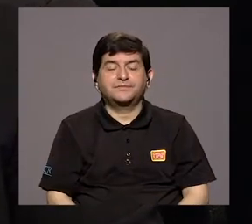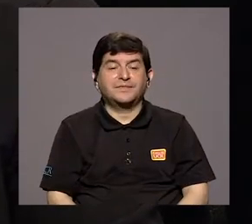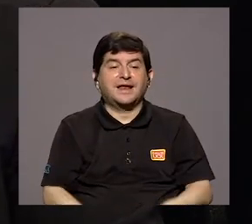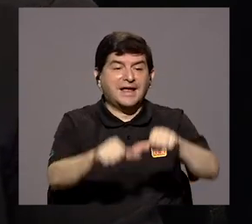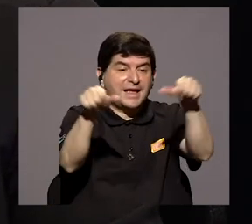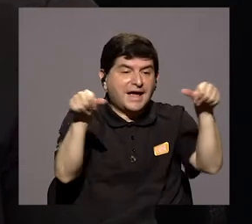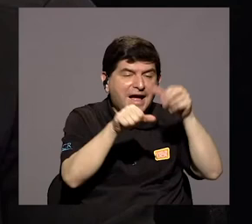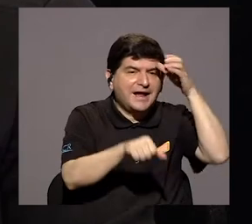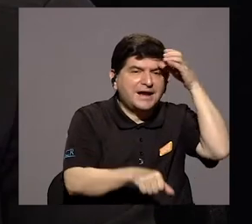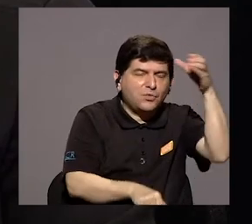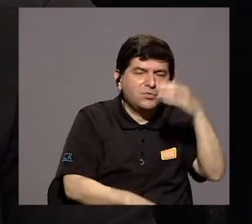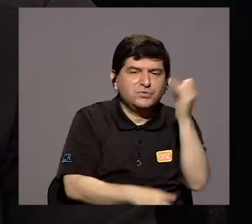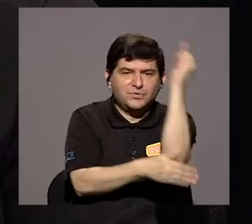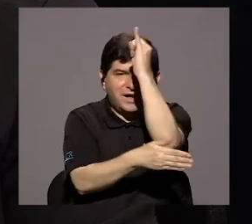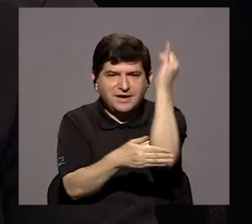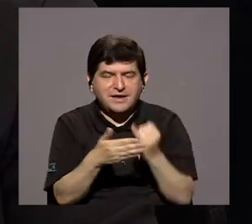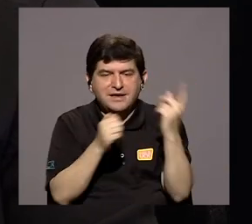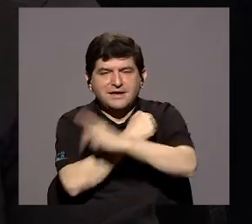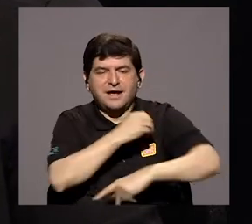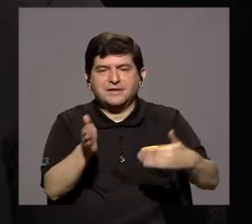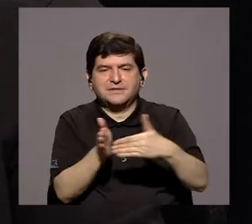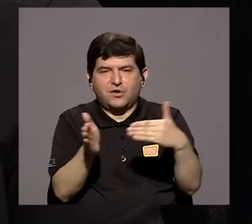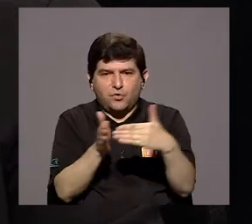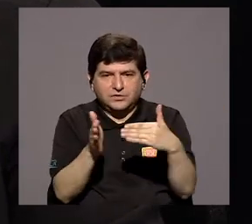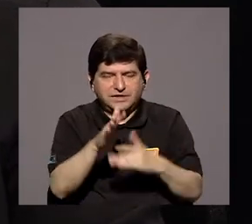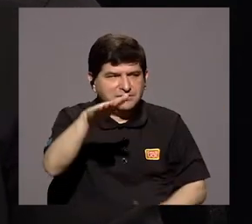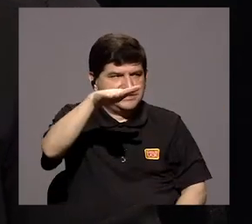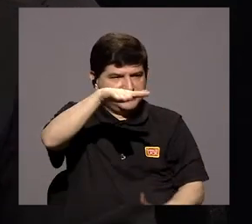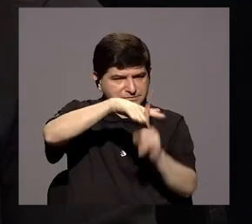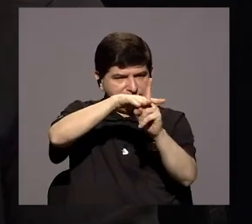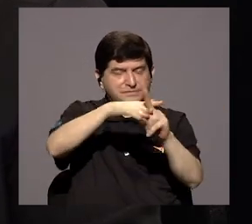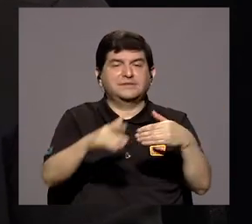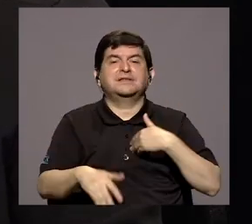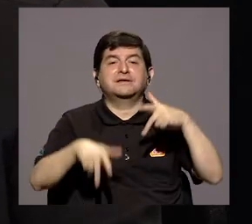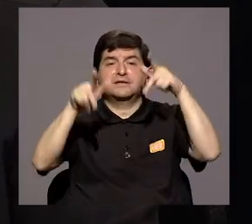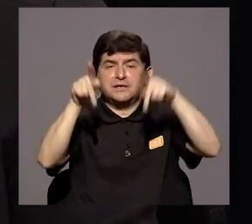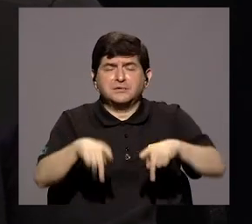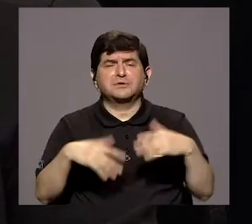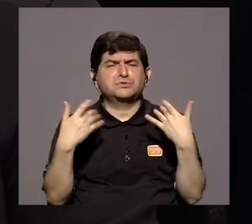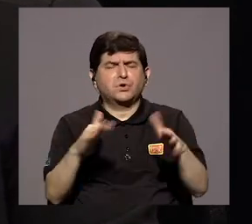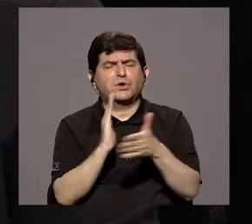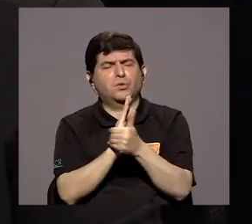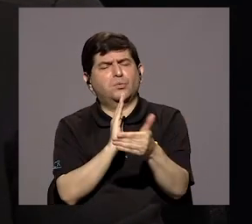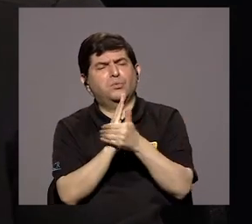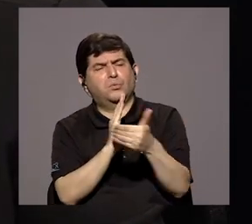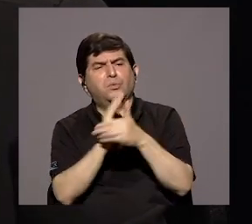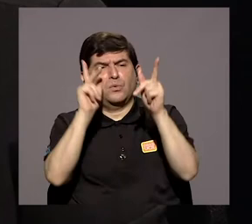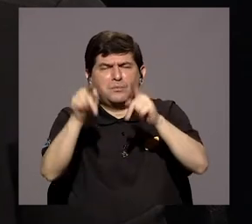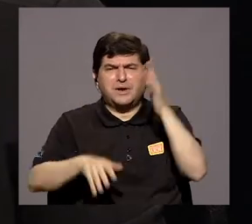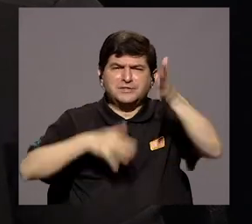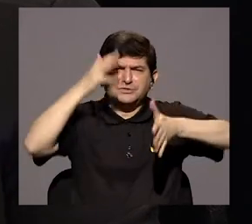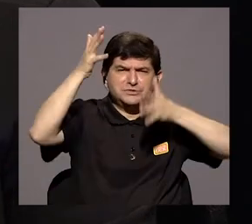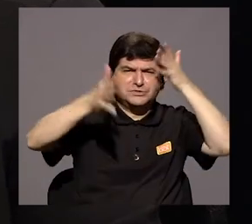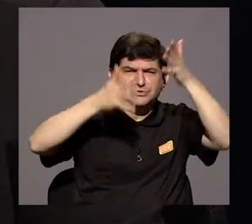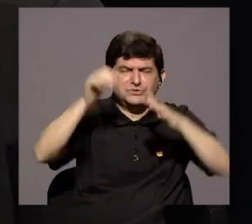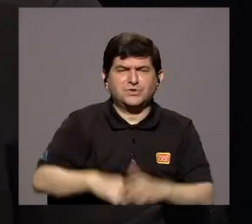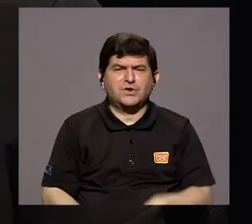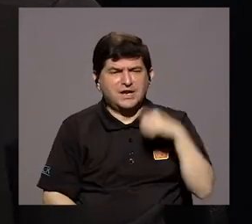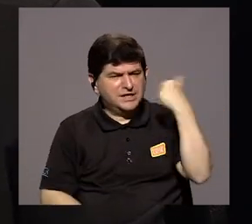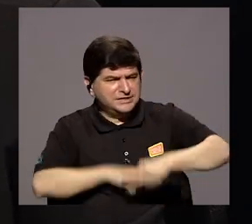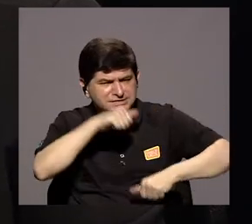cultural y artístico de este país nuevamente vuelva a emerger. Aquí tenemos gente con muchos talentos, gente muy creativa, gente muy